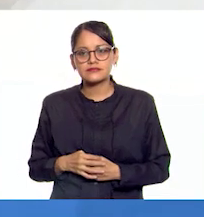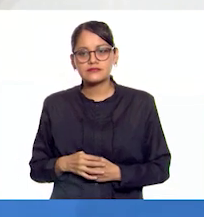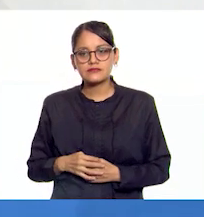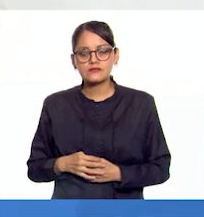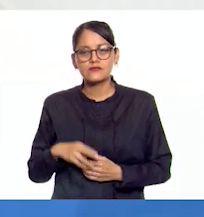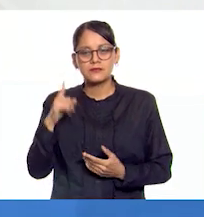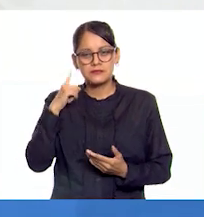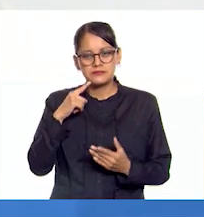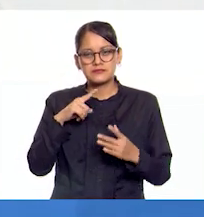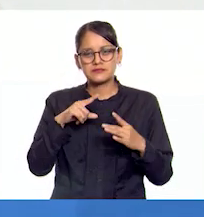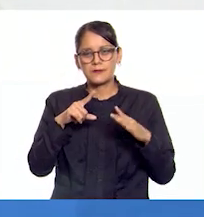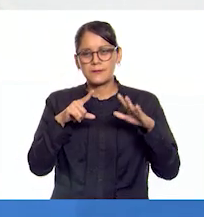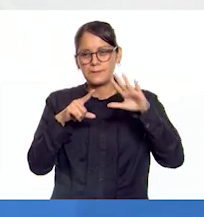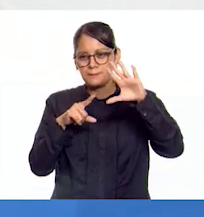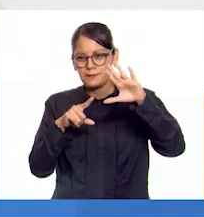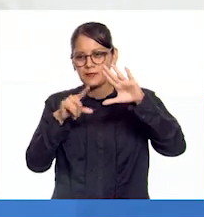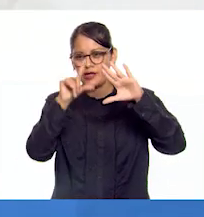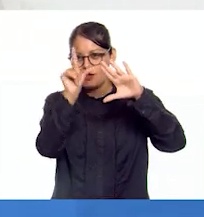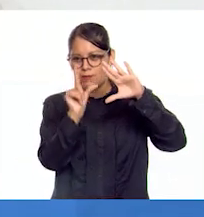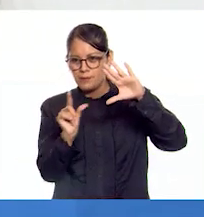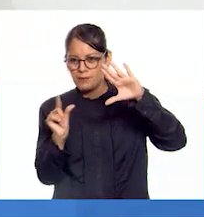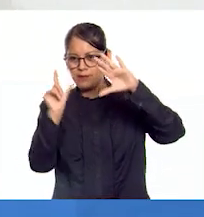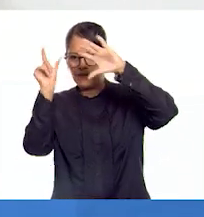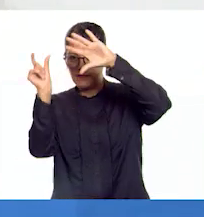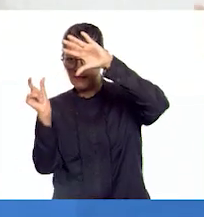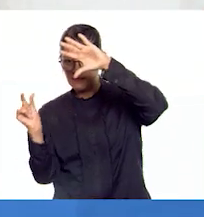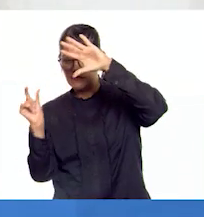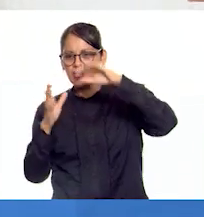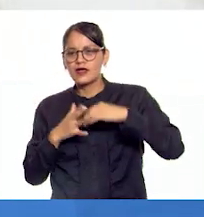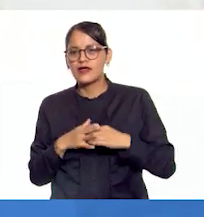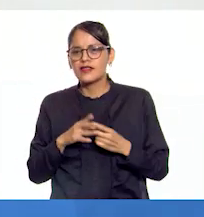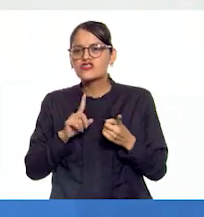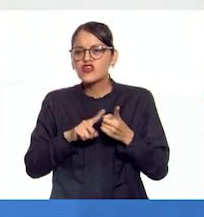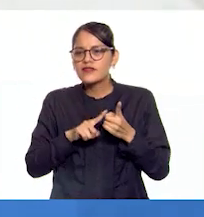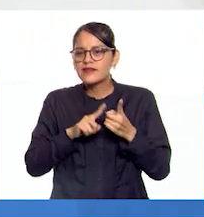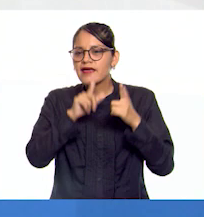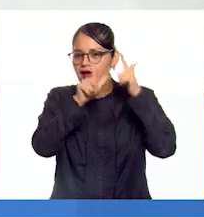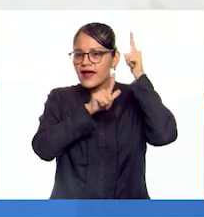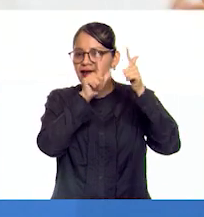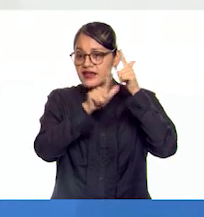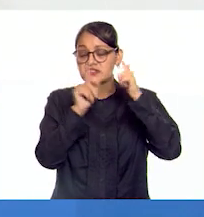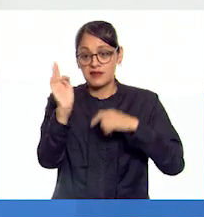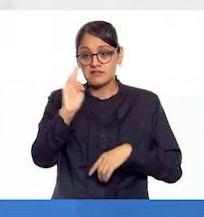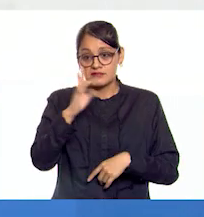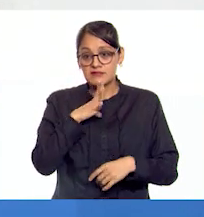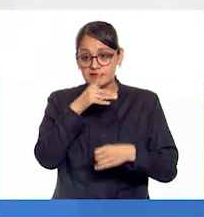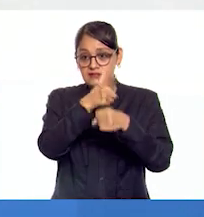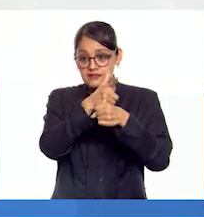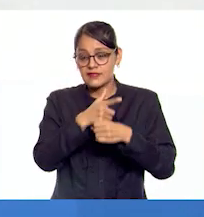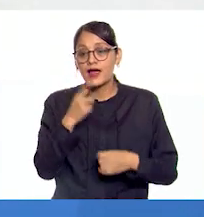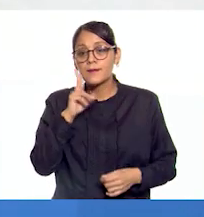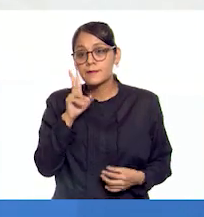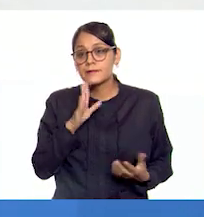La península de los Balcanes. ¿Por dónde está Grecia? Por ahí también puedes ubicarte.